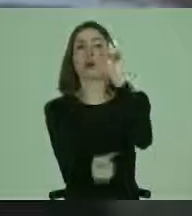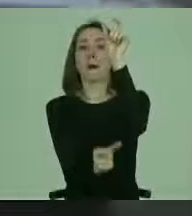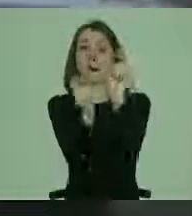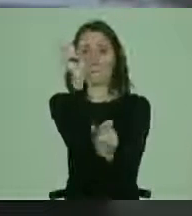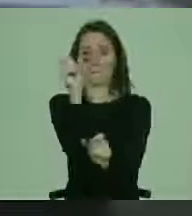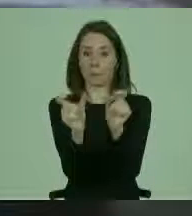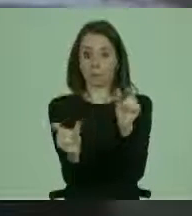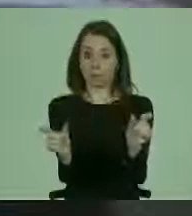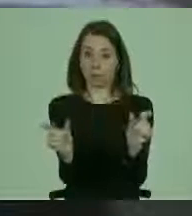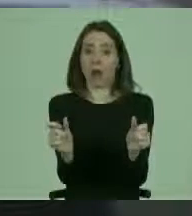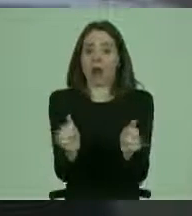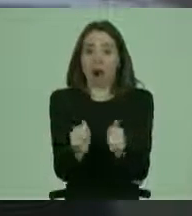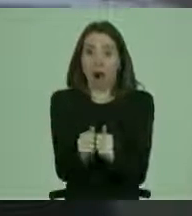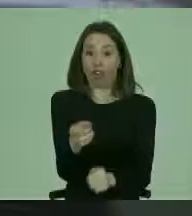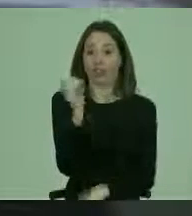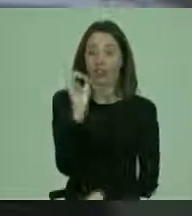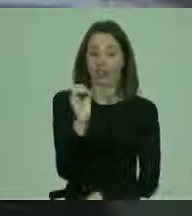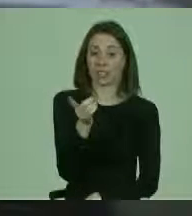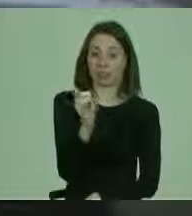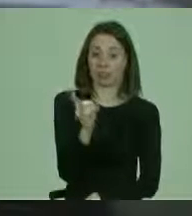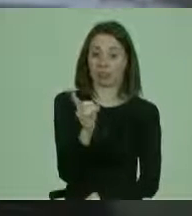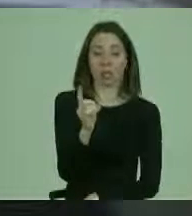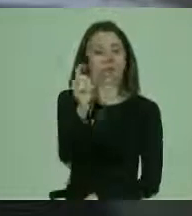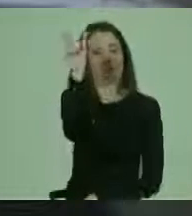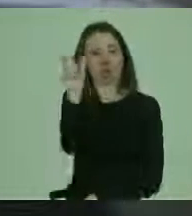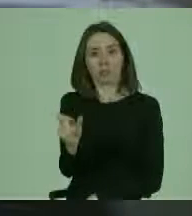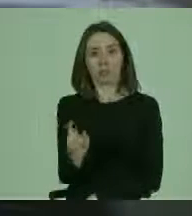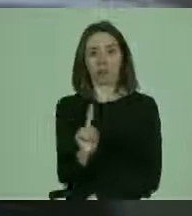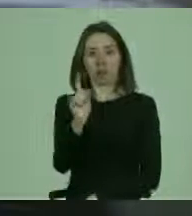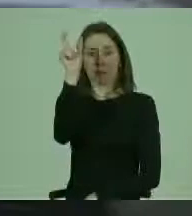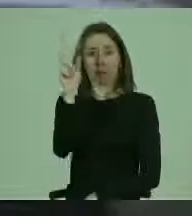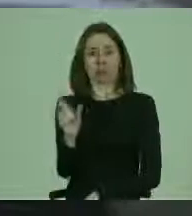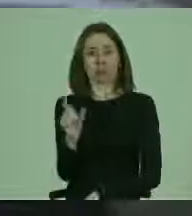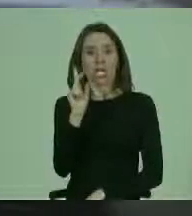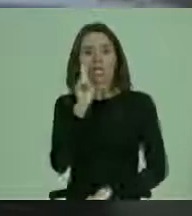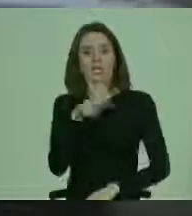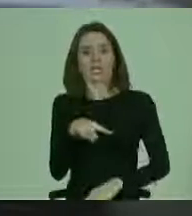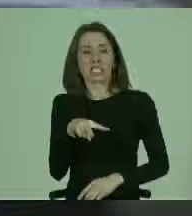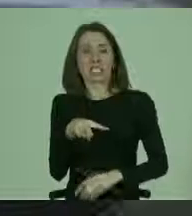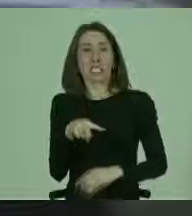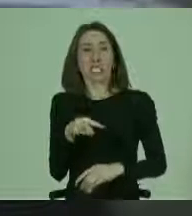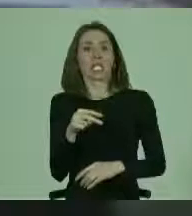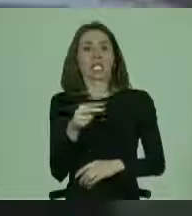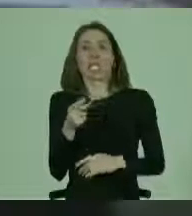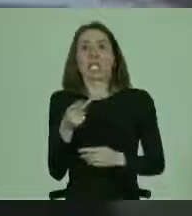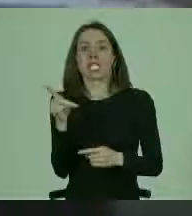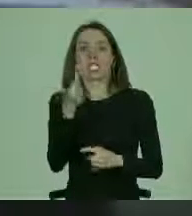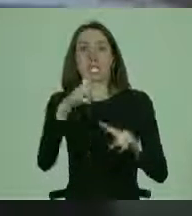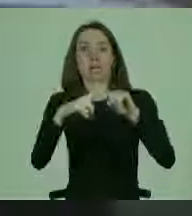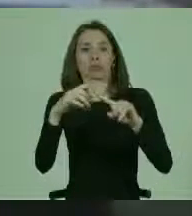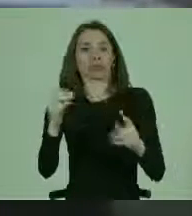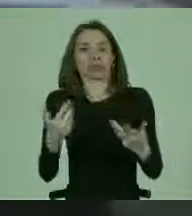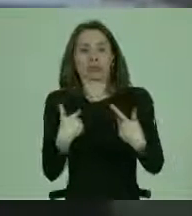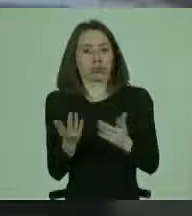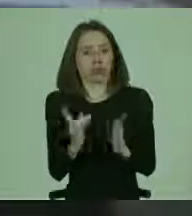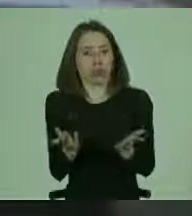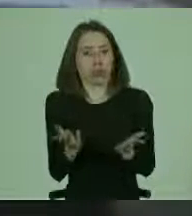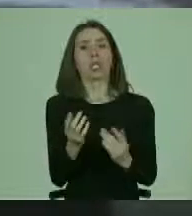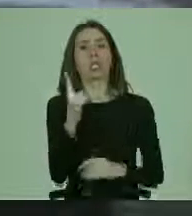personas con discapacidad no eran personas asexuadas y por lo tanto era indispensable